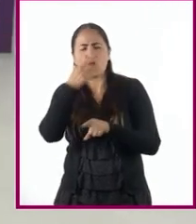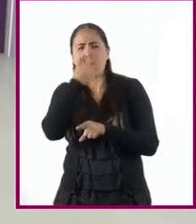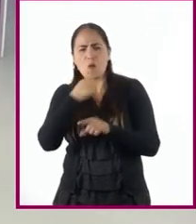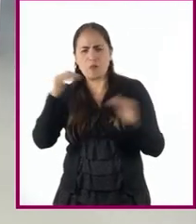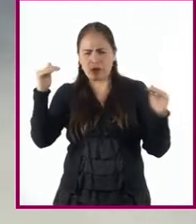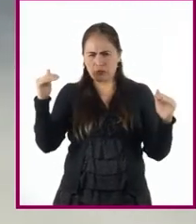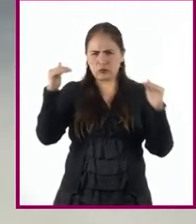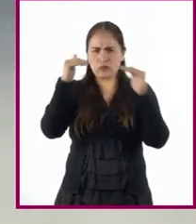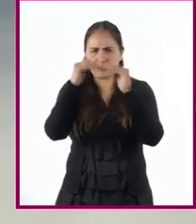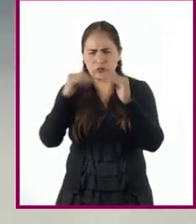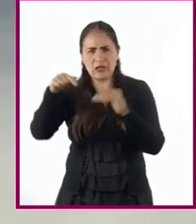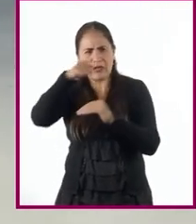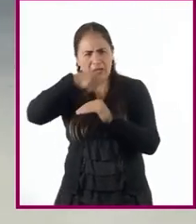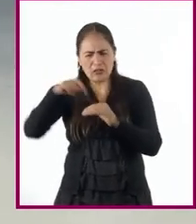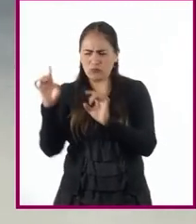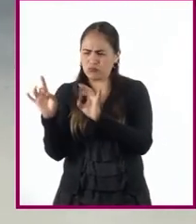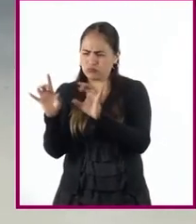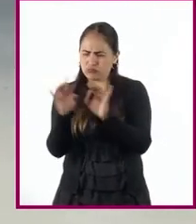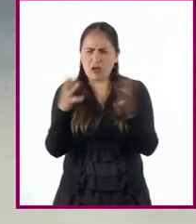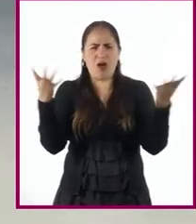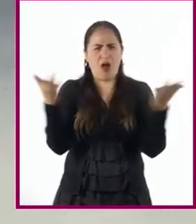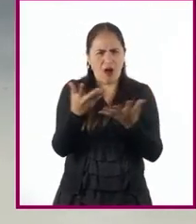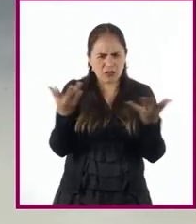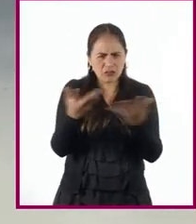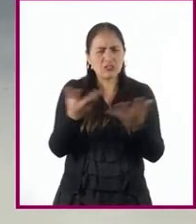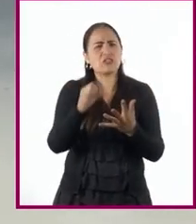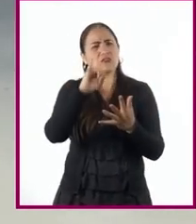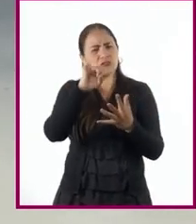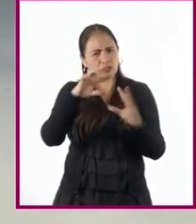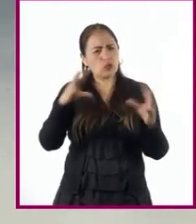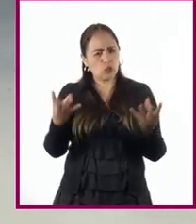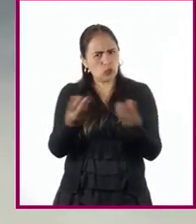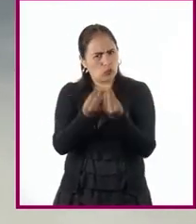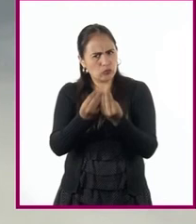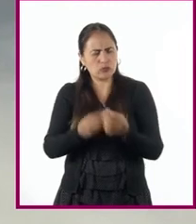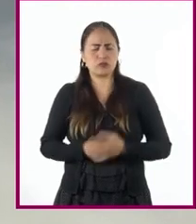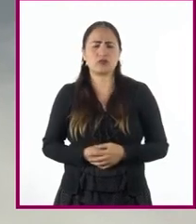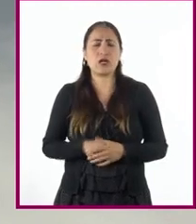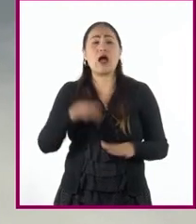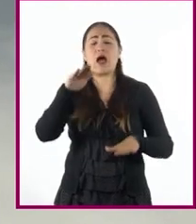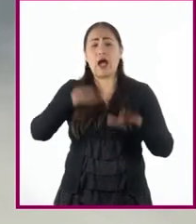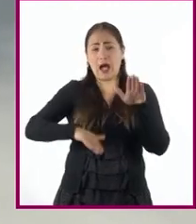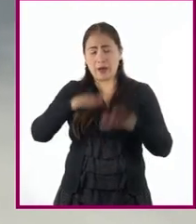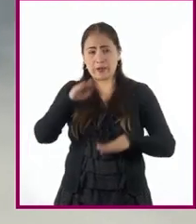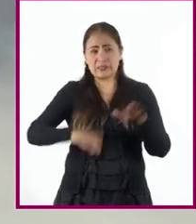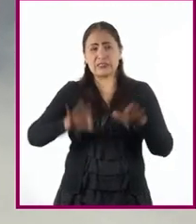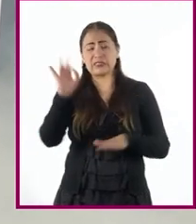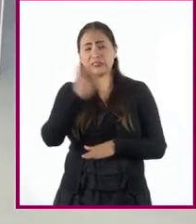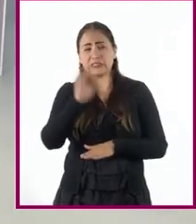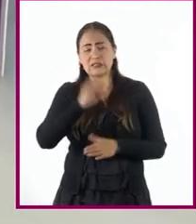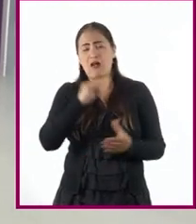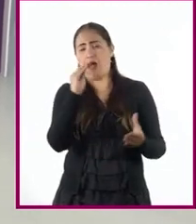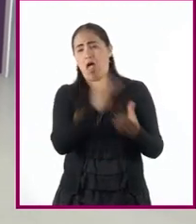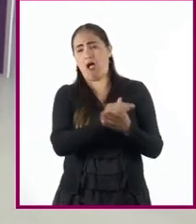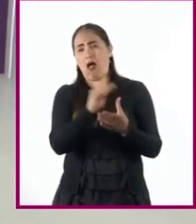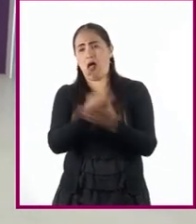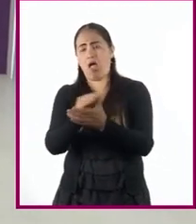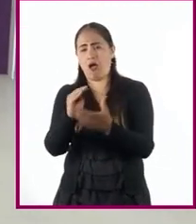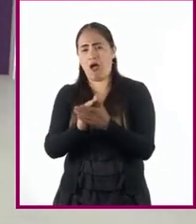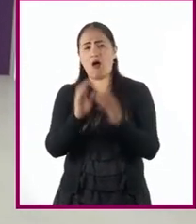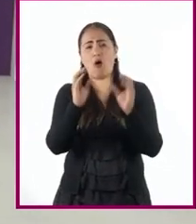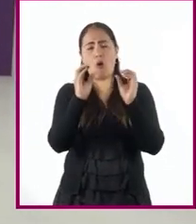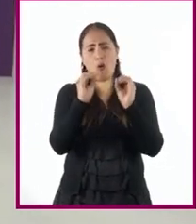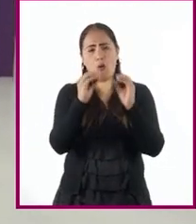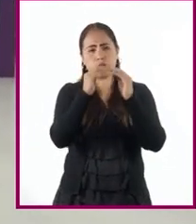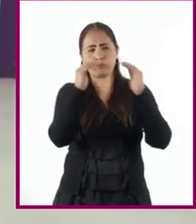coprotagonizado los hechos. Pudimos constatar que aunque en muchas ocasiones se les haya invisibilizado y relegado